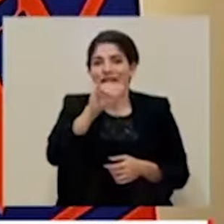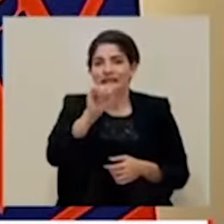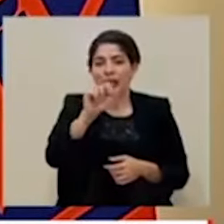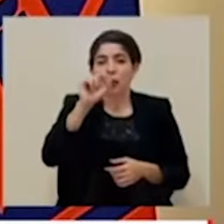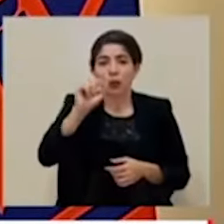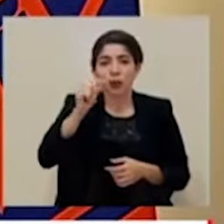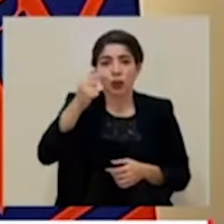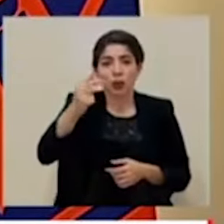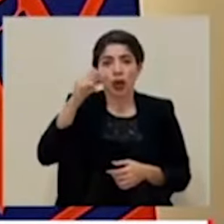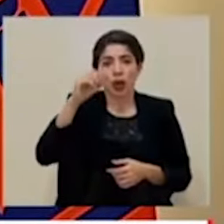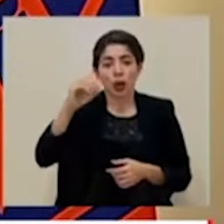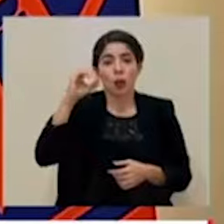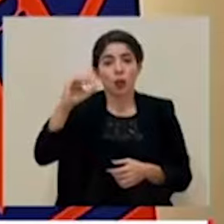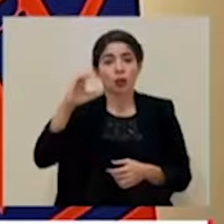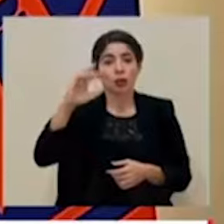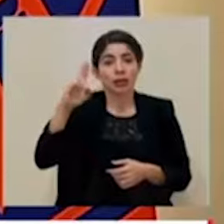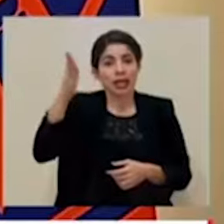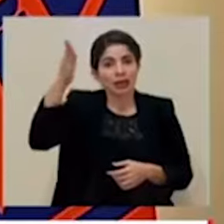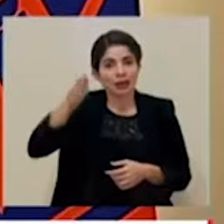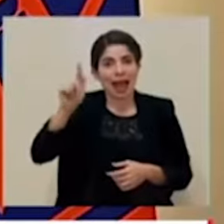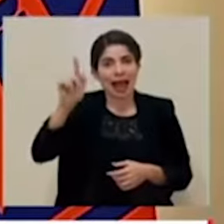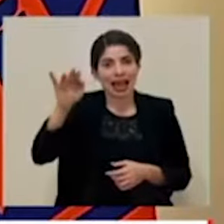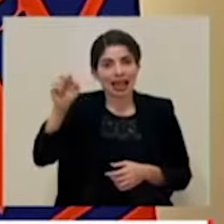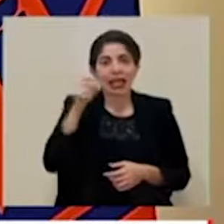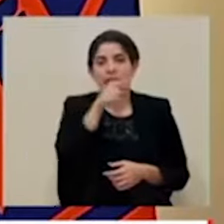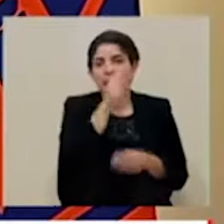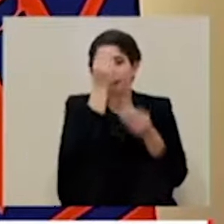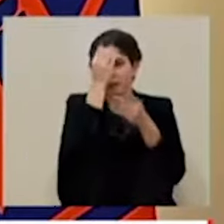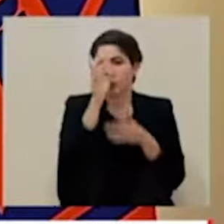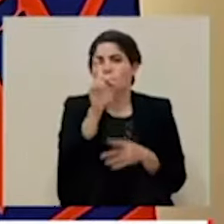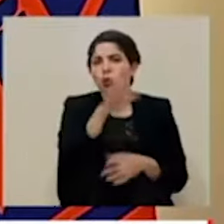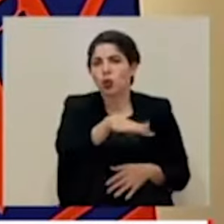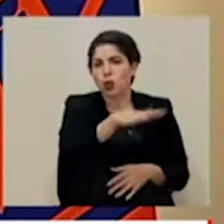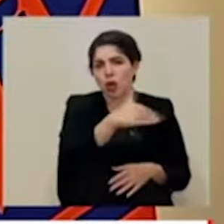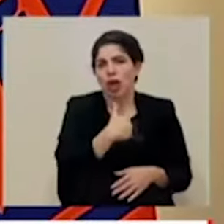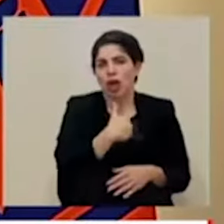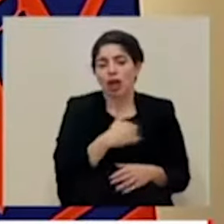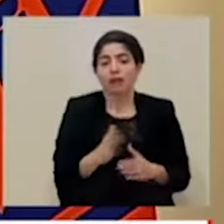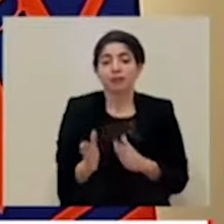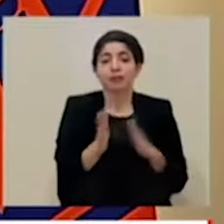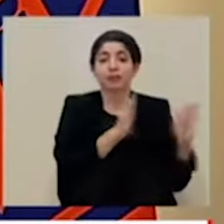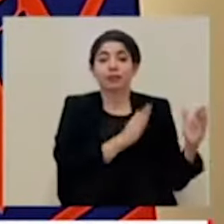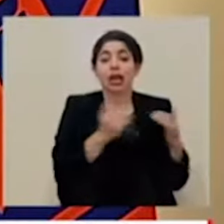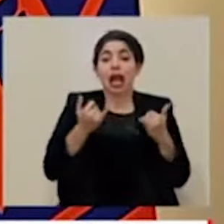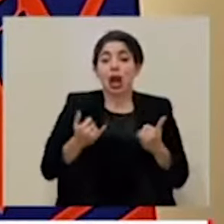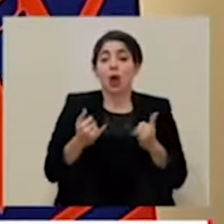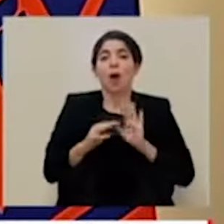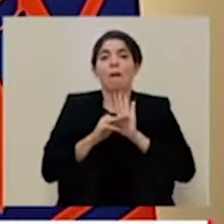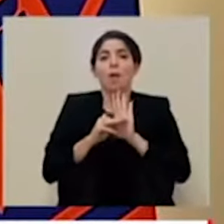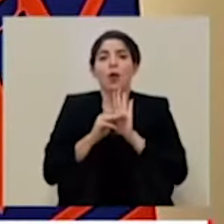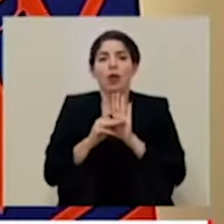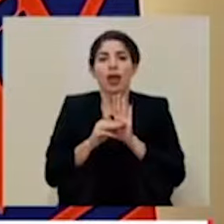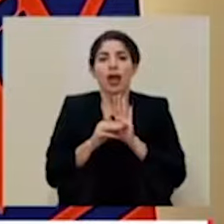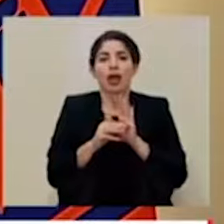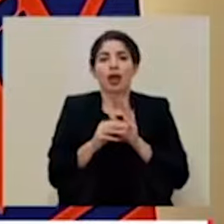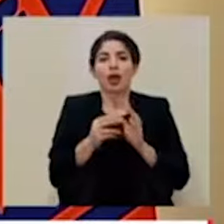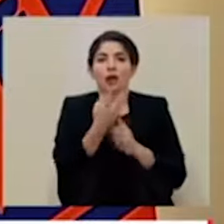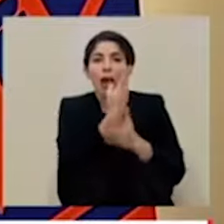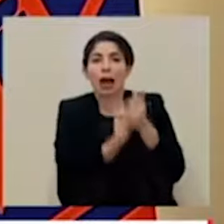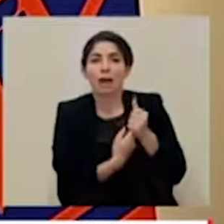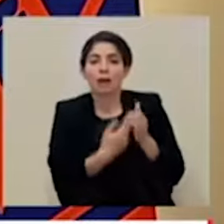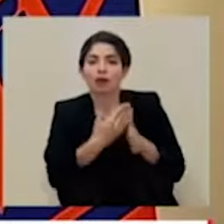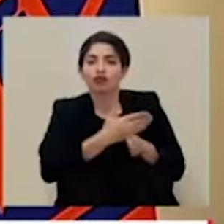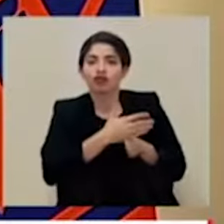alertas. También quiero mencionar en cuanto al modelo de gestión compartida, estamos corriendo esta semana la